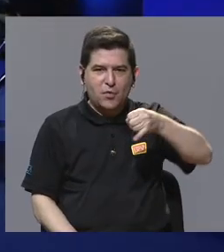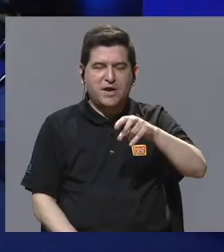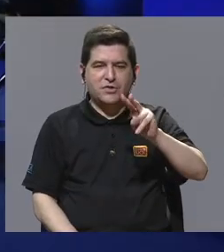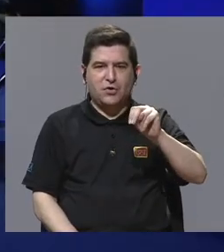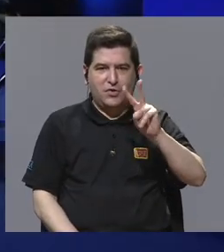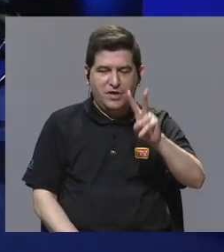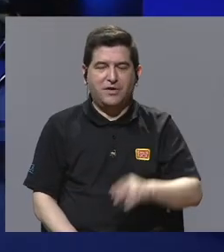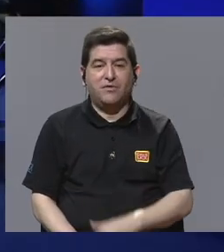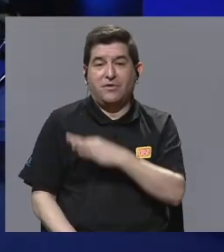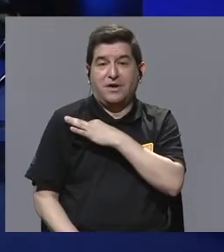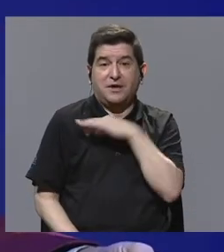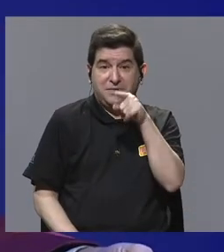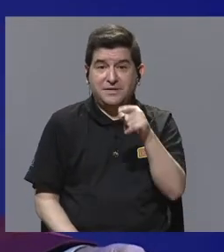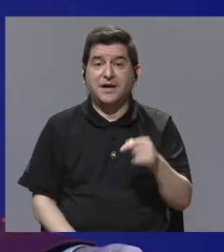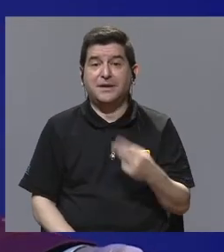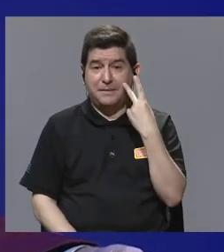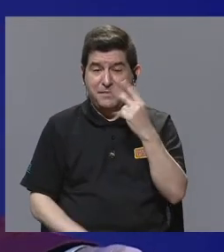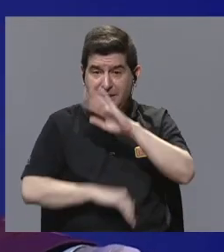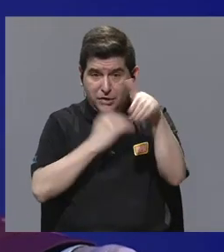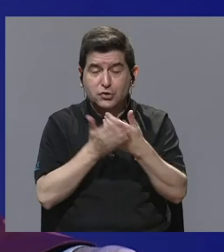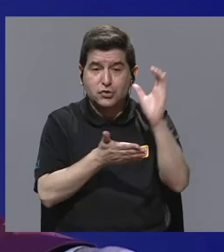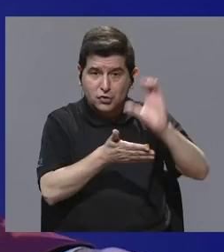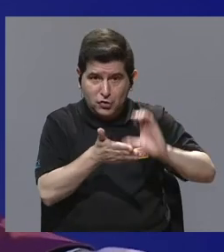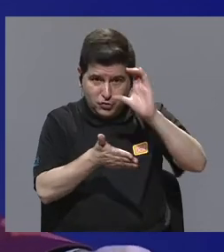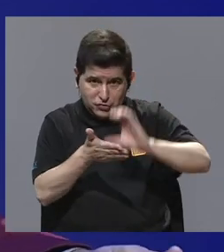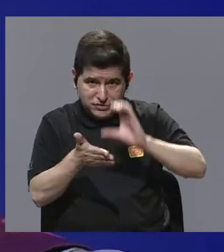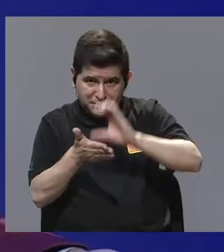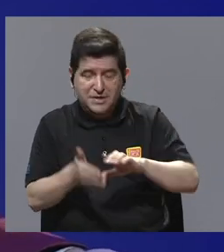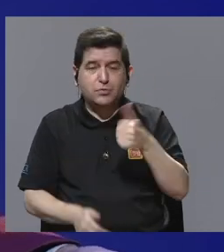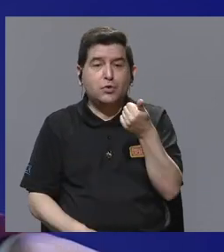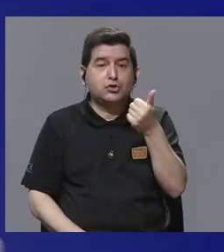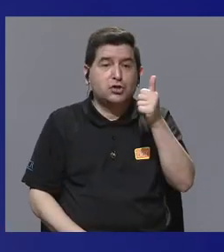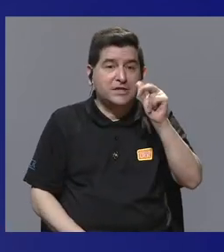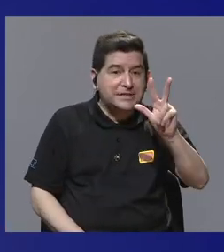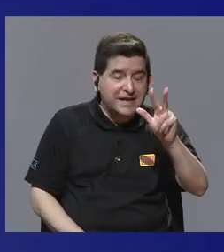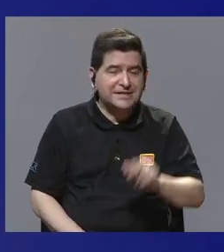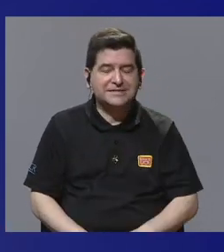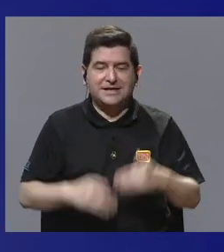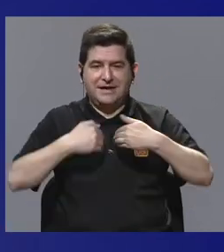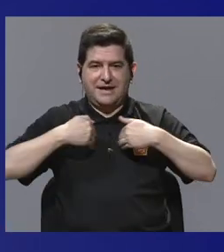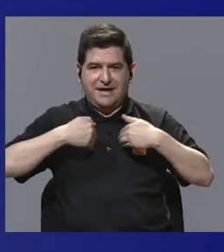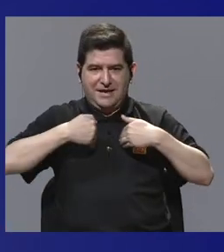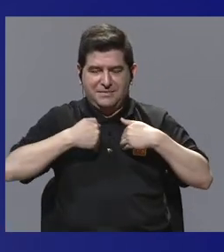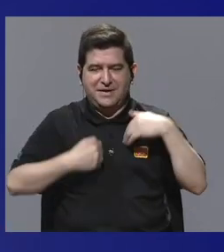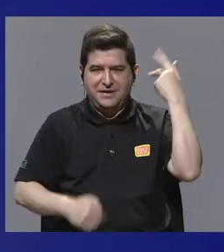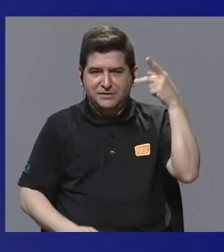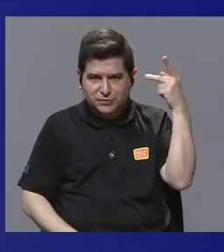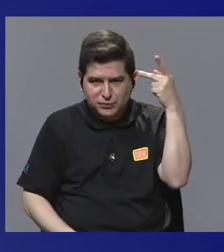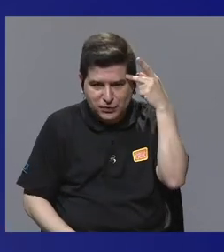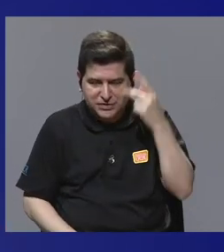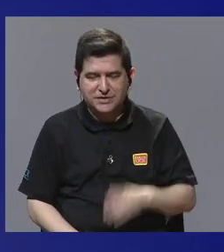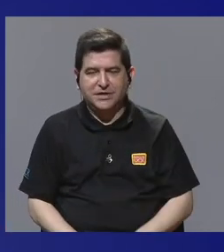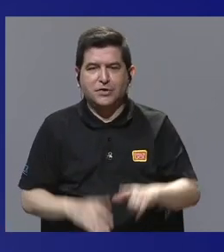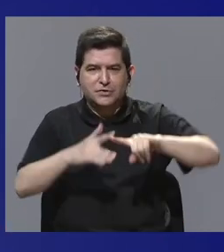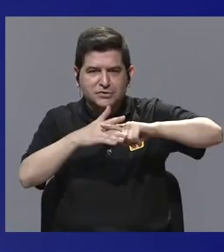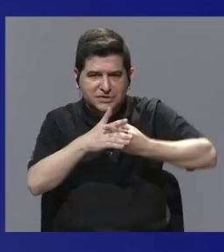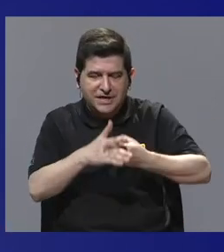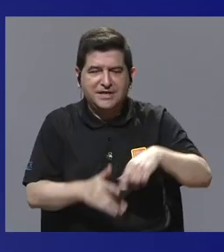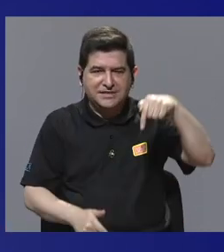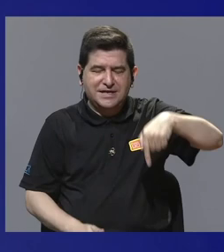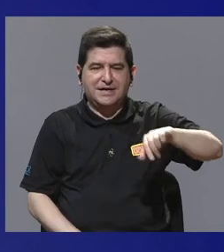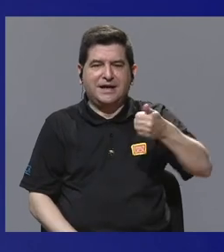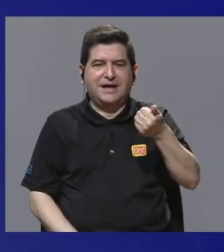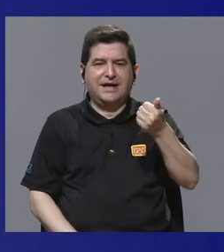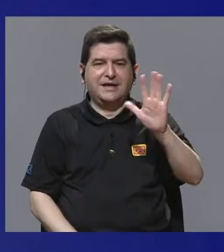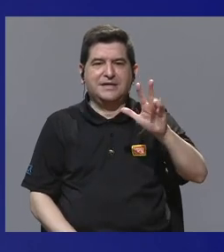Y invitarlos a ustedes para que no se pierdan ninguno de los episodios, de los 13 episodios de Animales Políticos que arranca